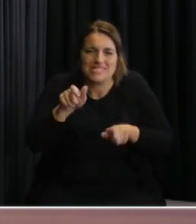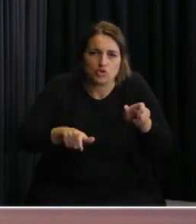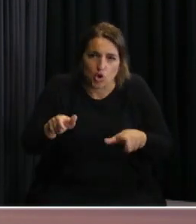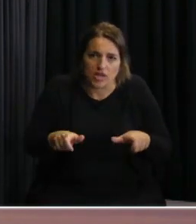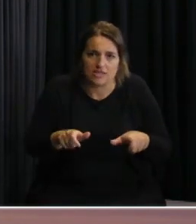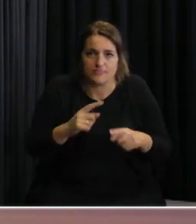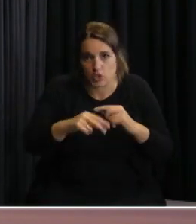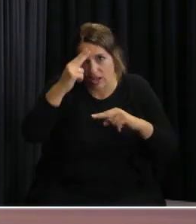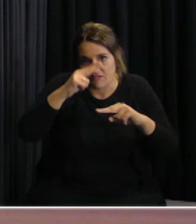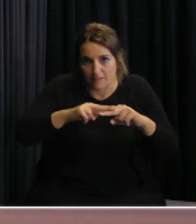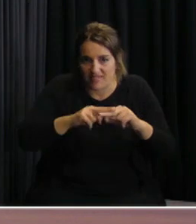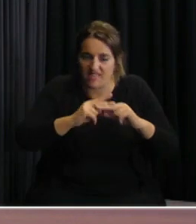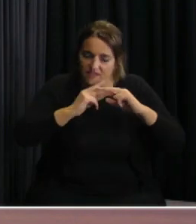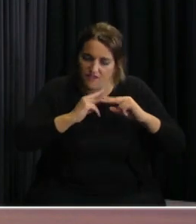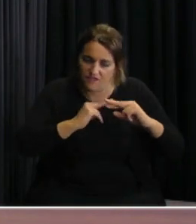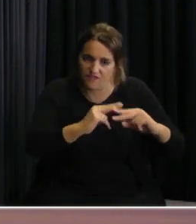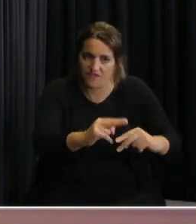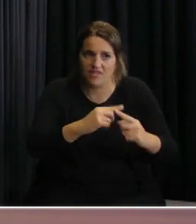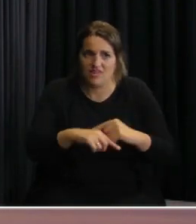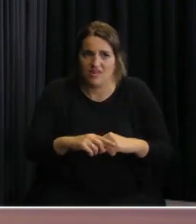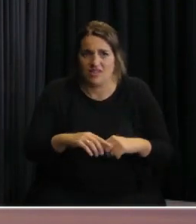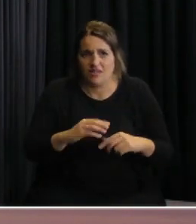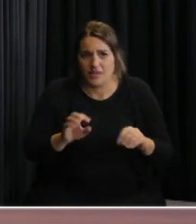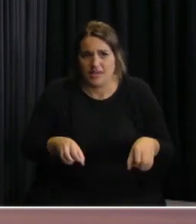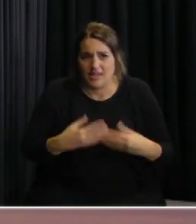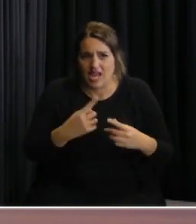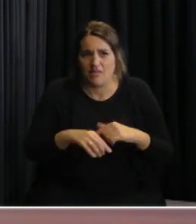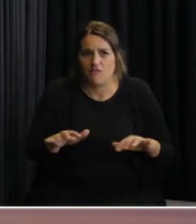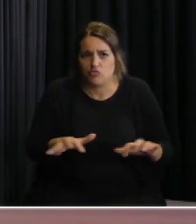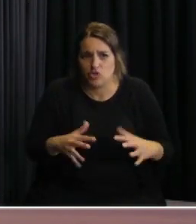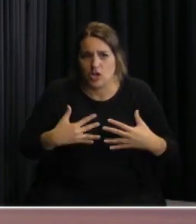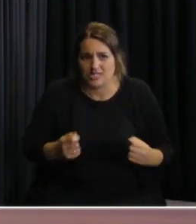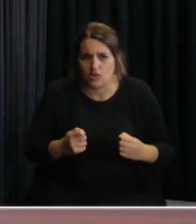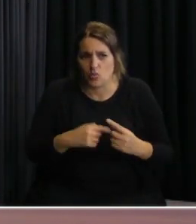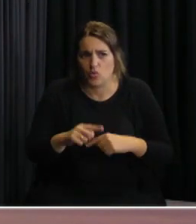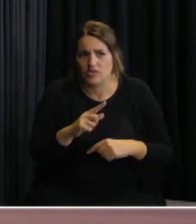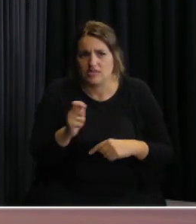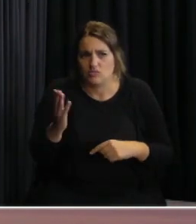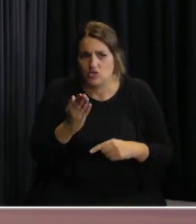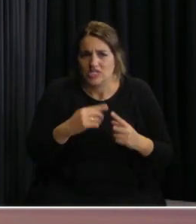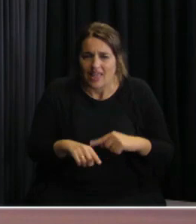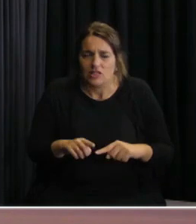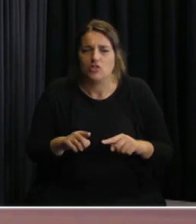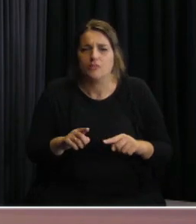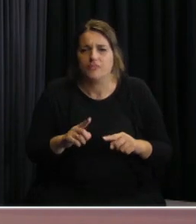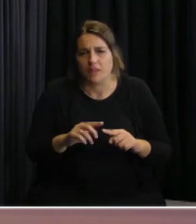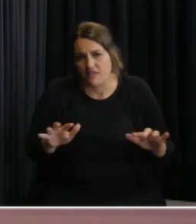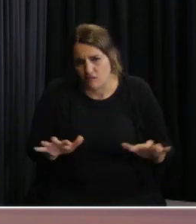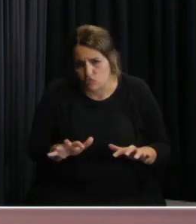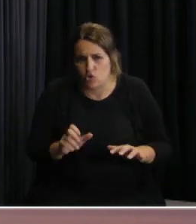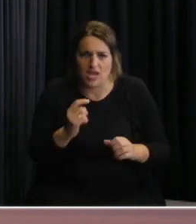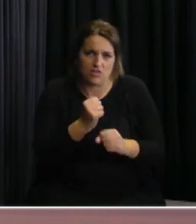con enfermedades crónicas severas mujeres embarazadas personal de la salud en un 100% personal de servicios esenciales y de personas